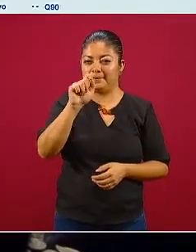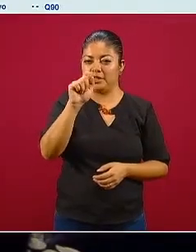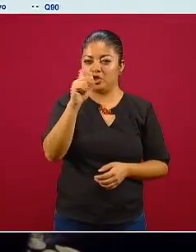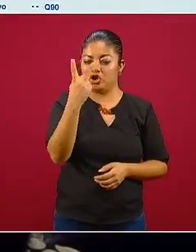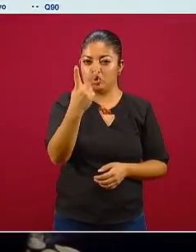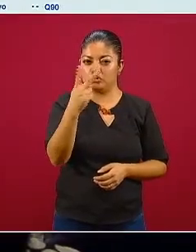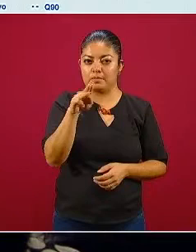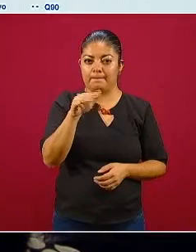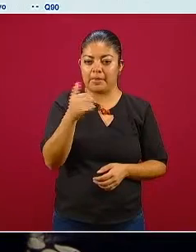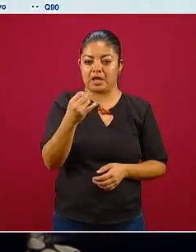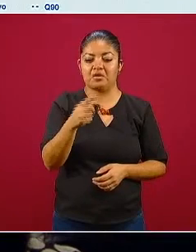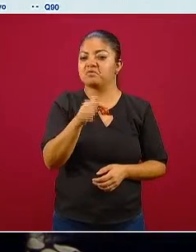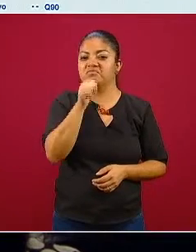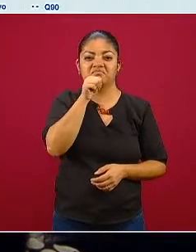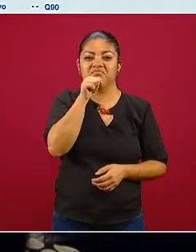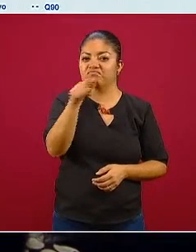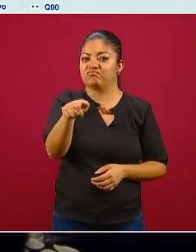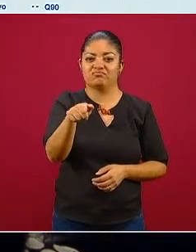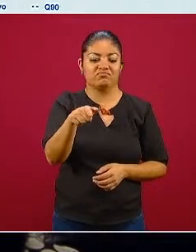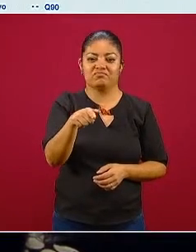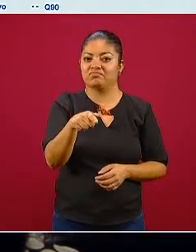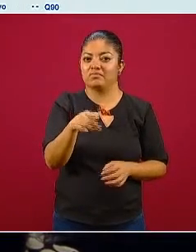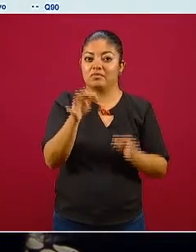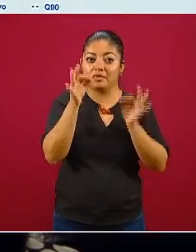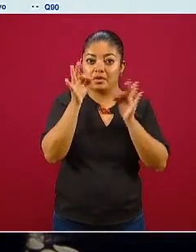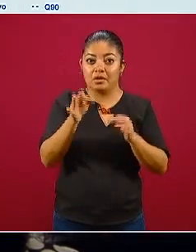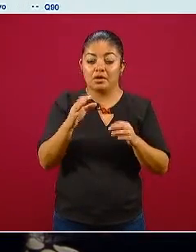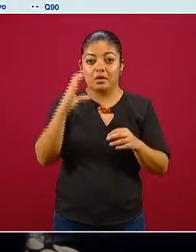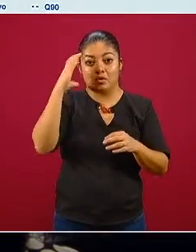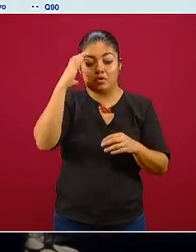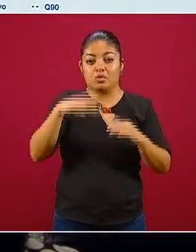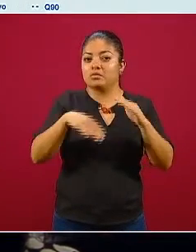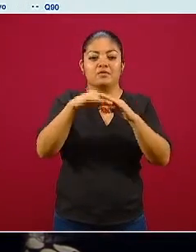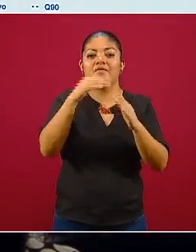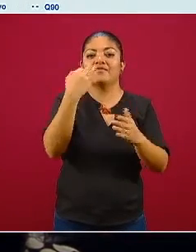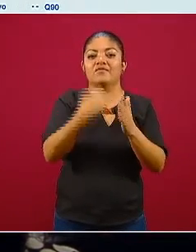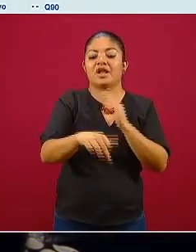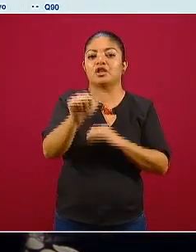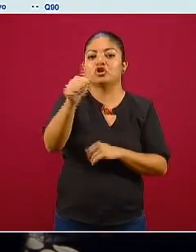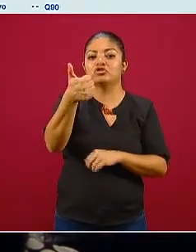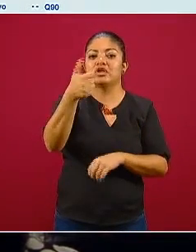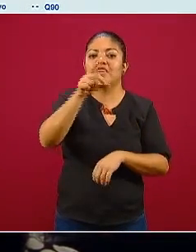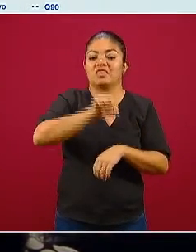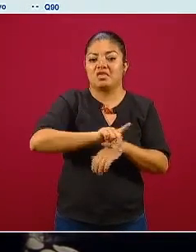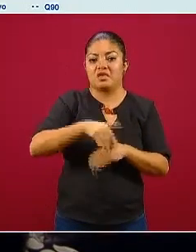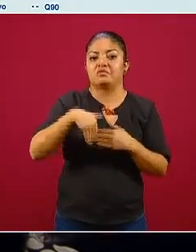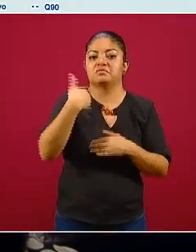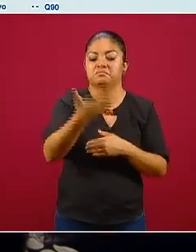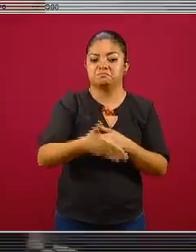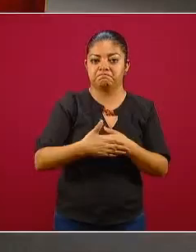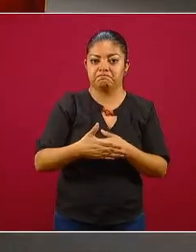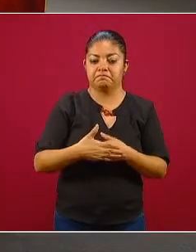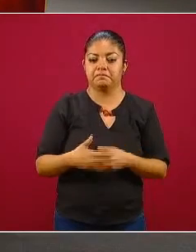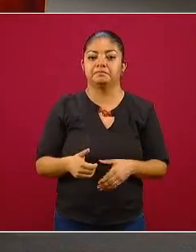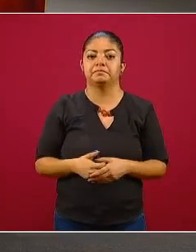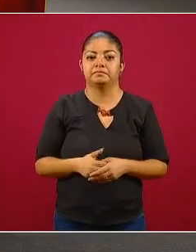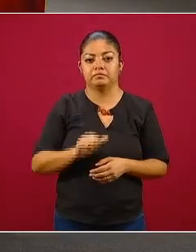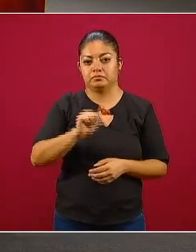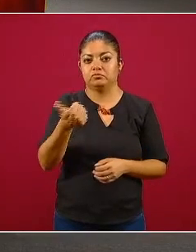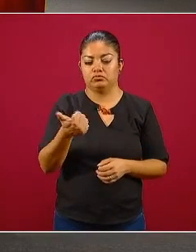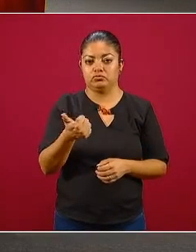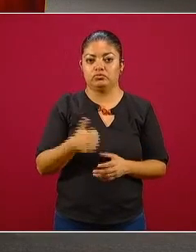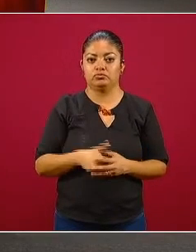mayo todavía faltan varios días 11 días antes de que lleguemos a ese punto ACME la siguiente